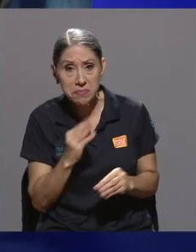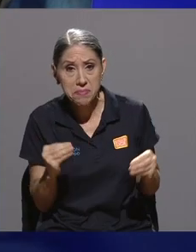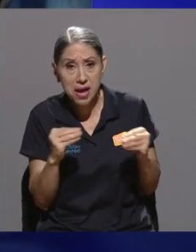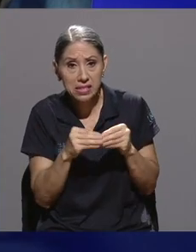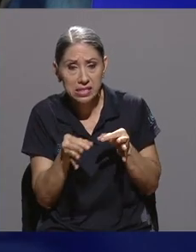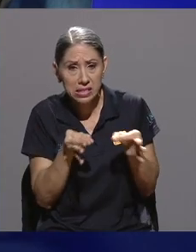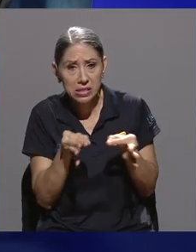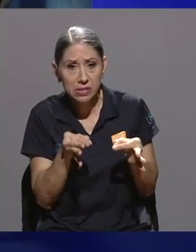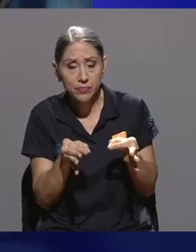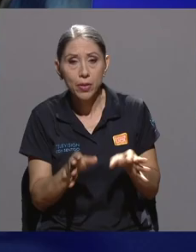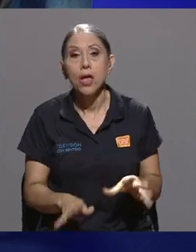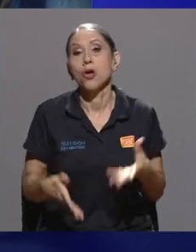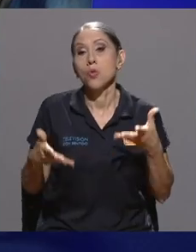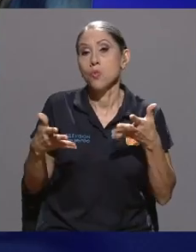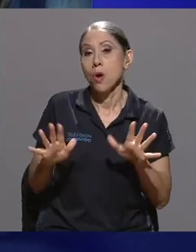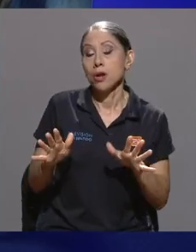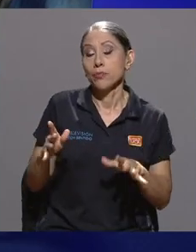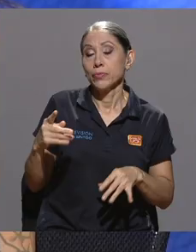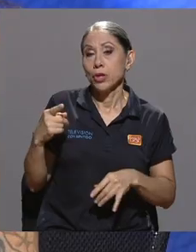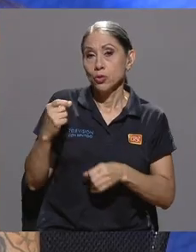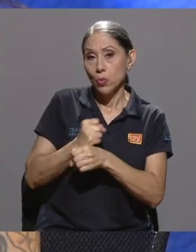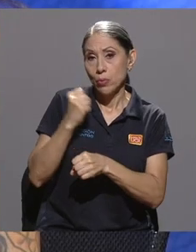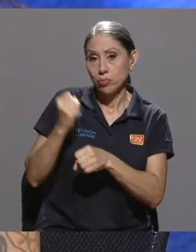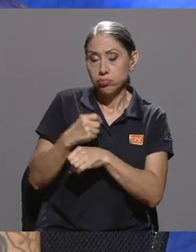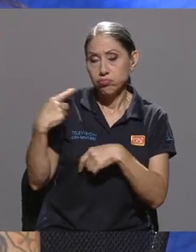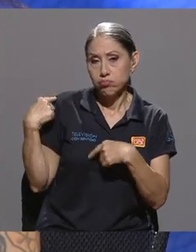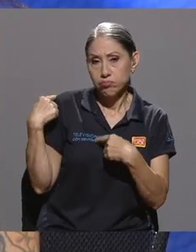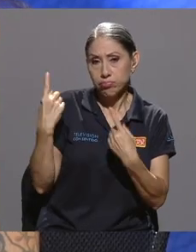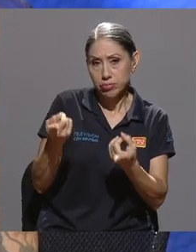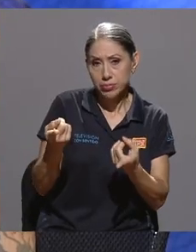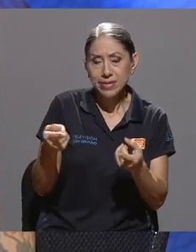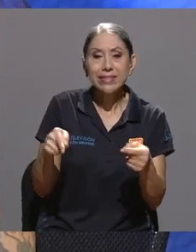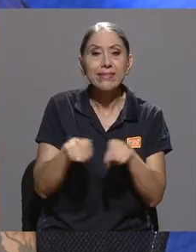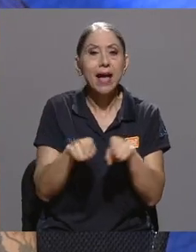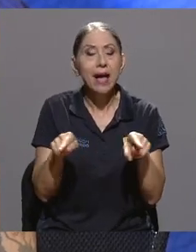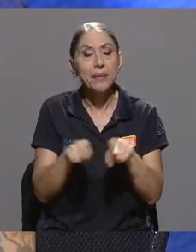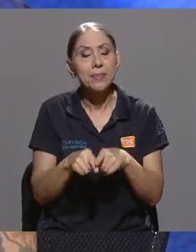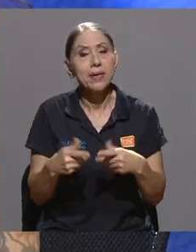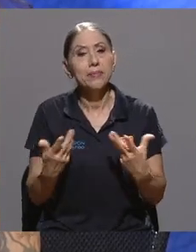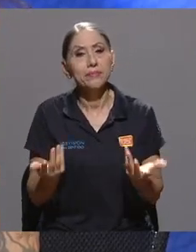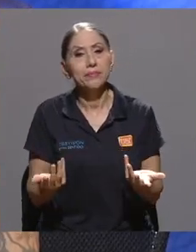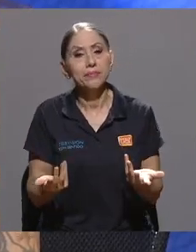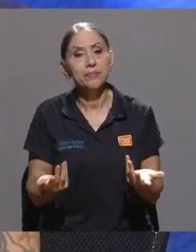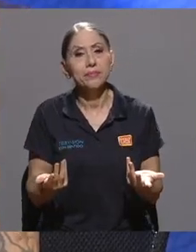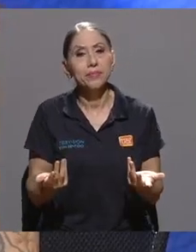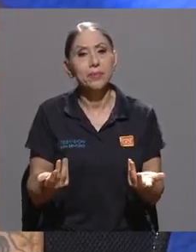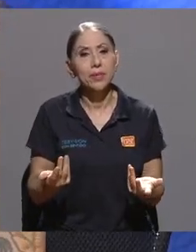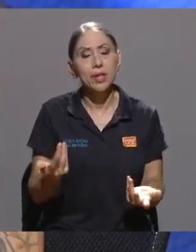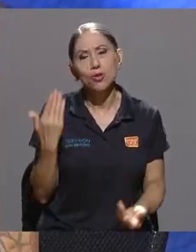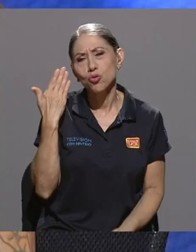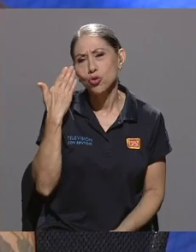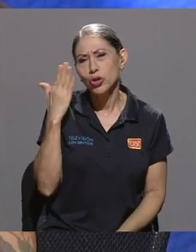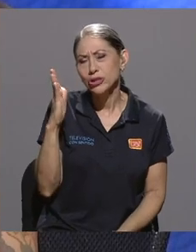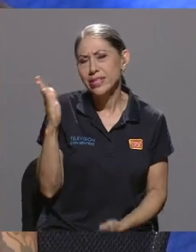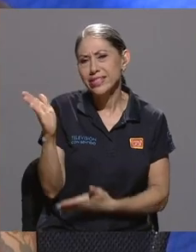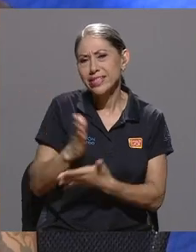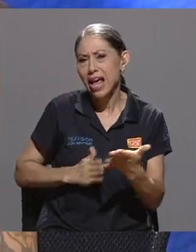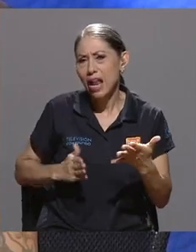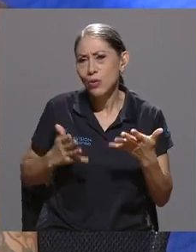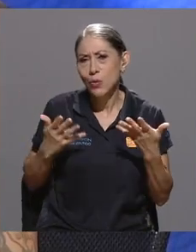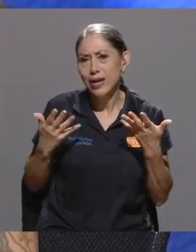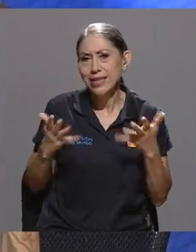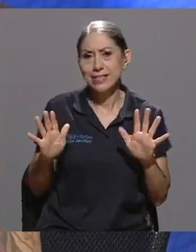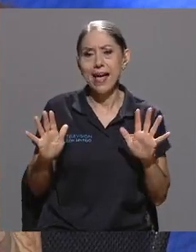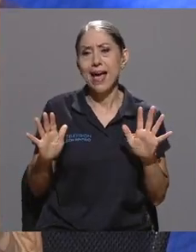Bueno, y el camino que venimos haciendo, ¿verdad?, también generalmente, no sé si es algo que ya